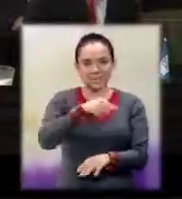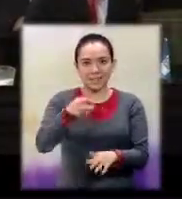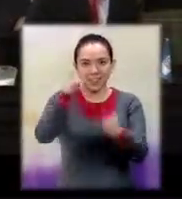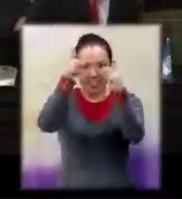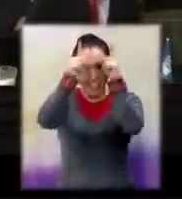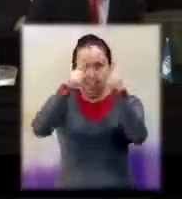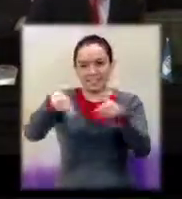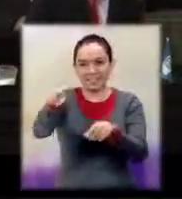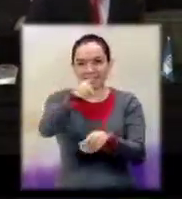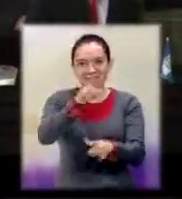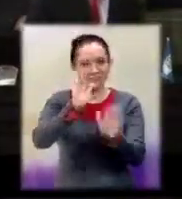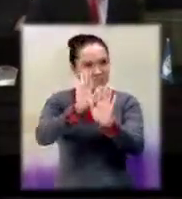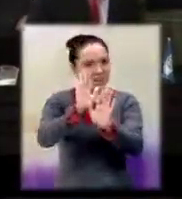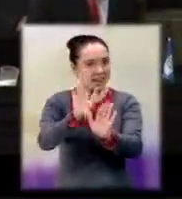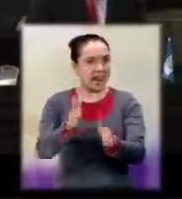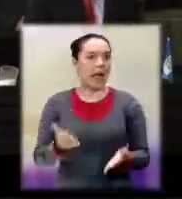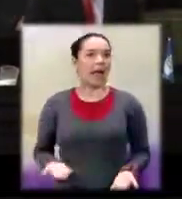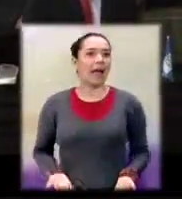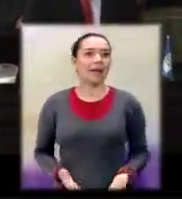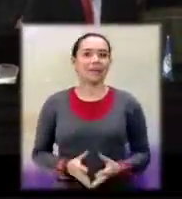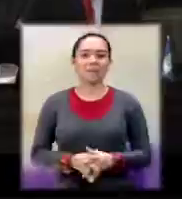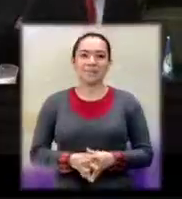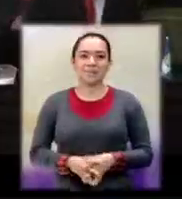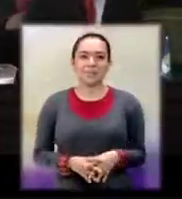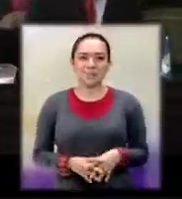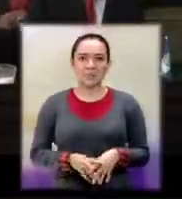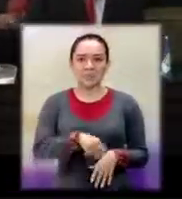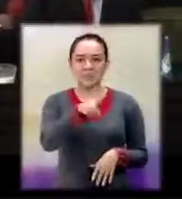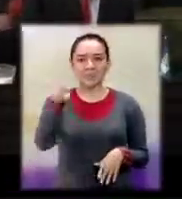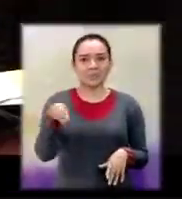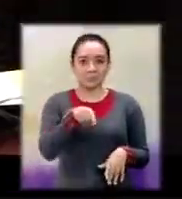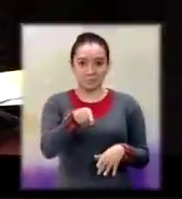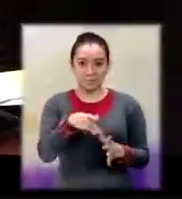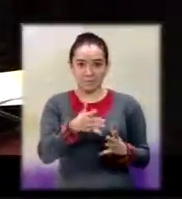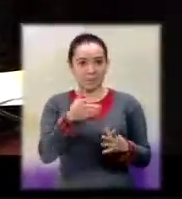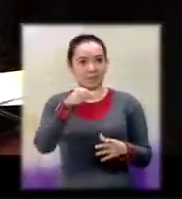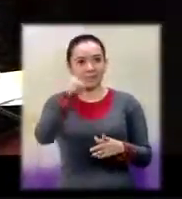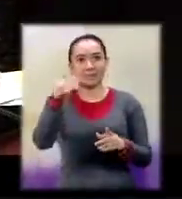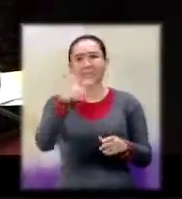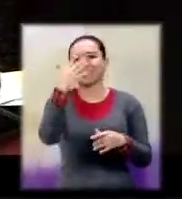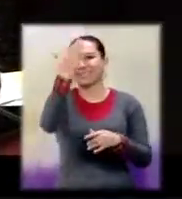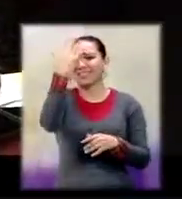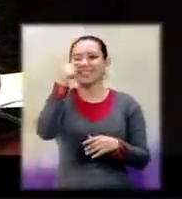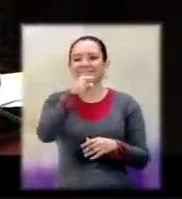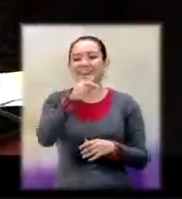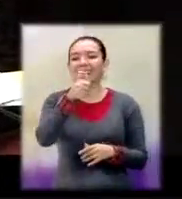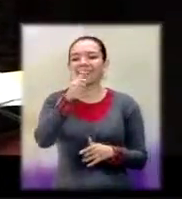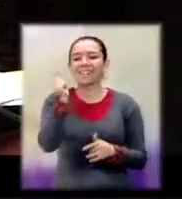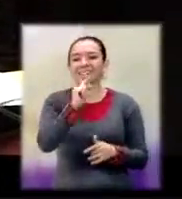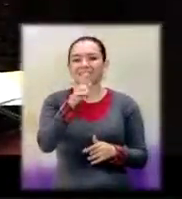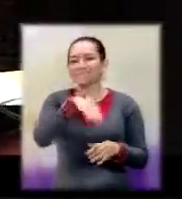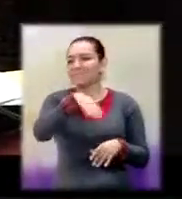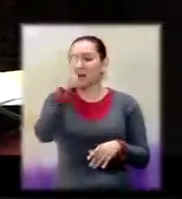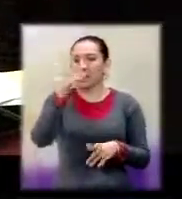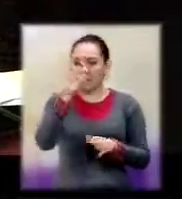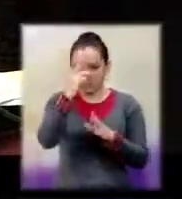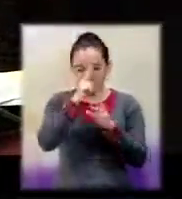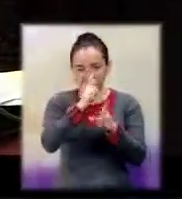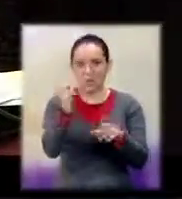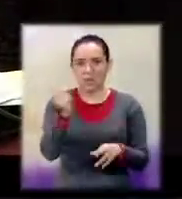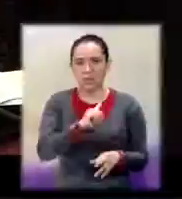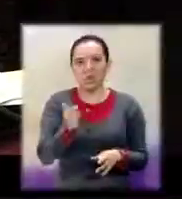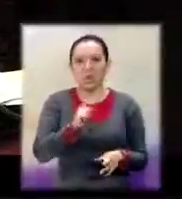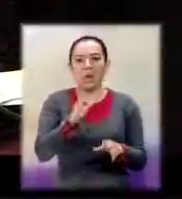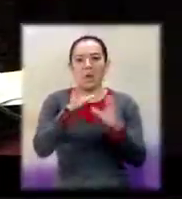tanta aligata, ya ni las canas de don Oliverio respetaron los parlamentarios. Estamos cumpliendo con nuestra obligación como partido de gobierno.